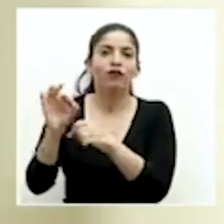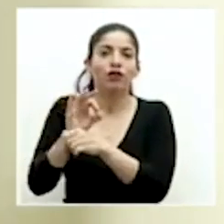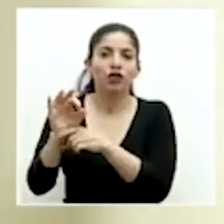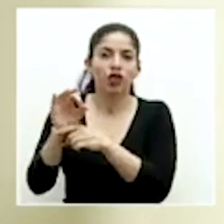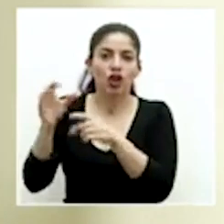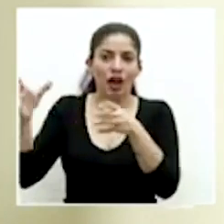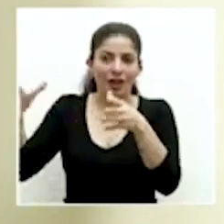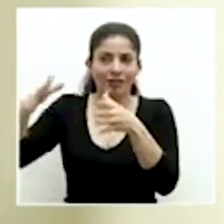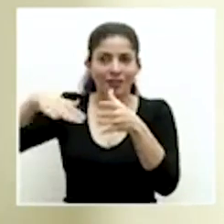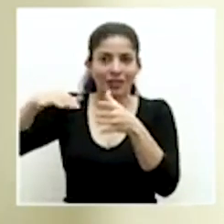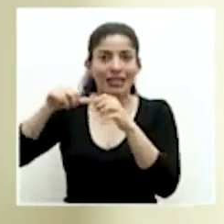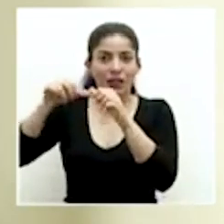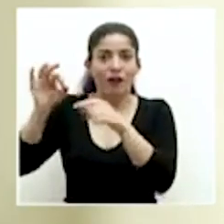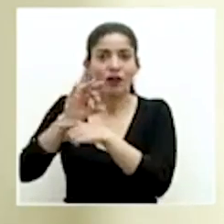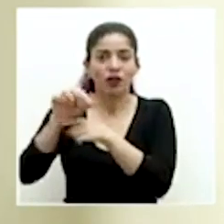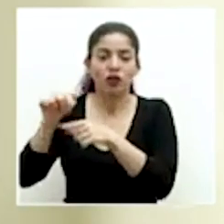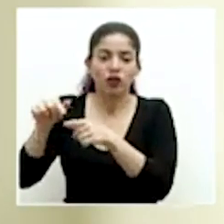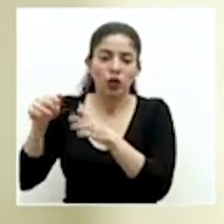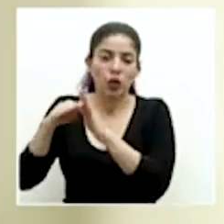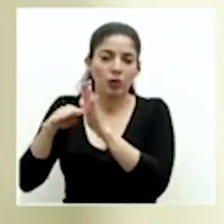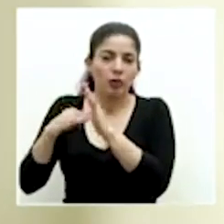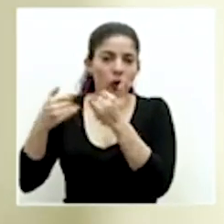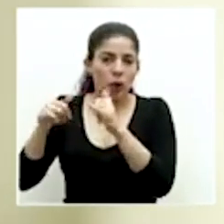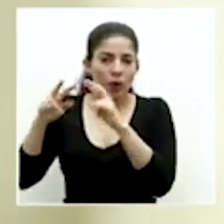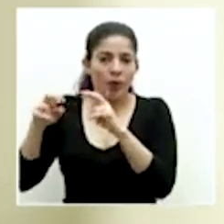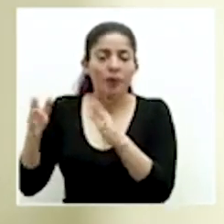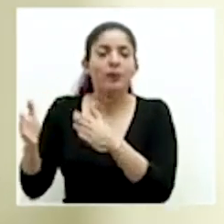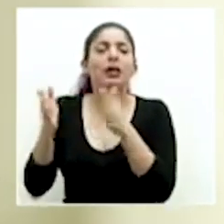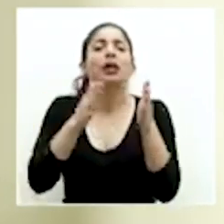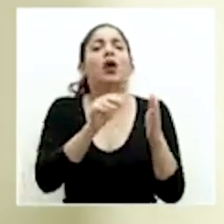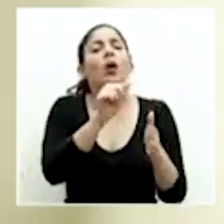y me preguntaba con respecto a